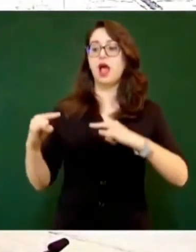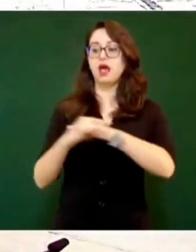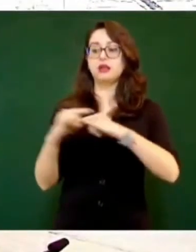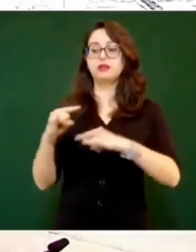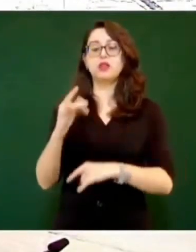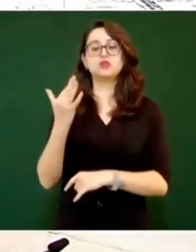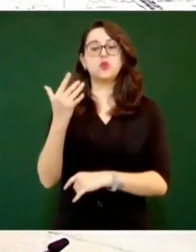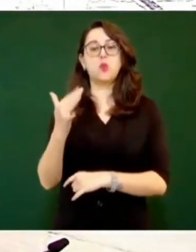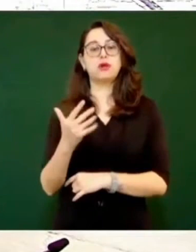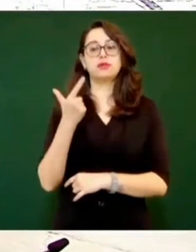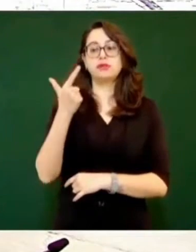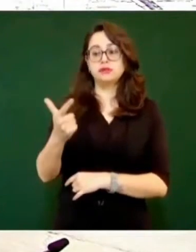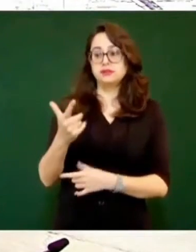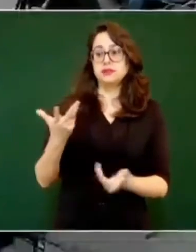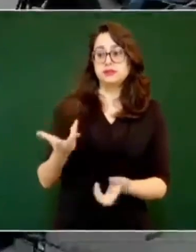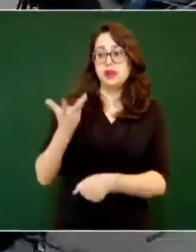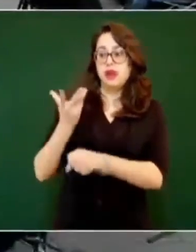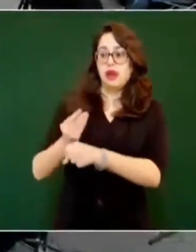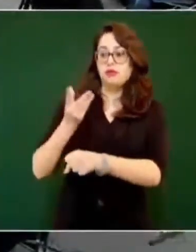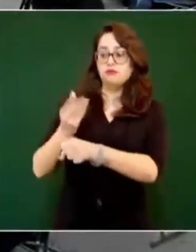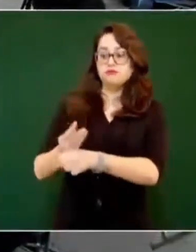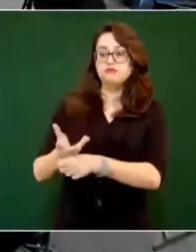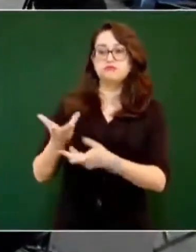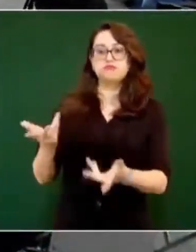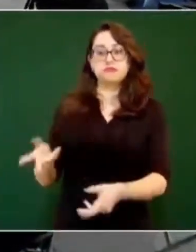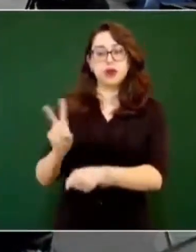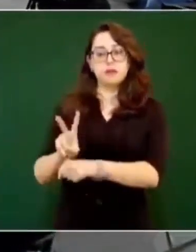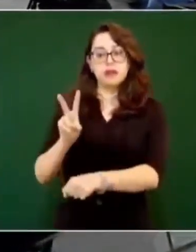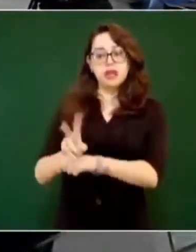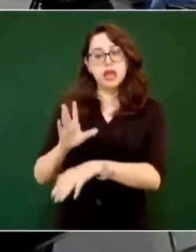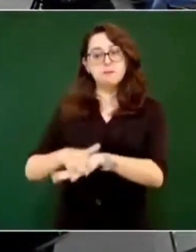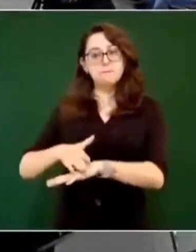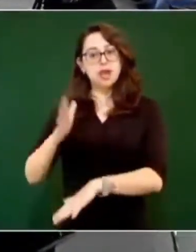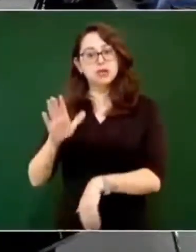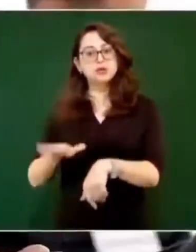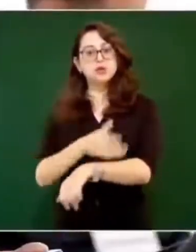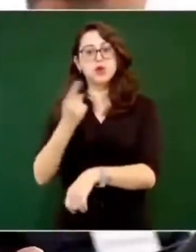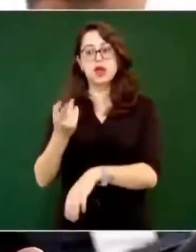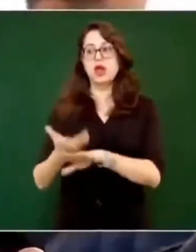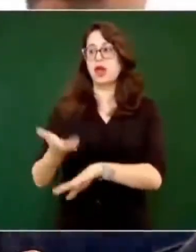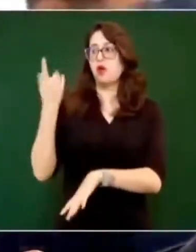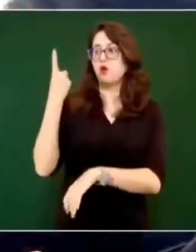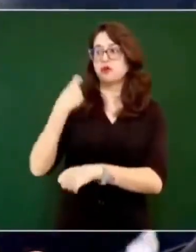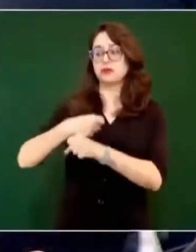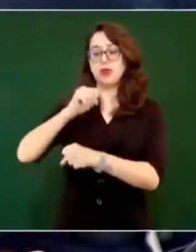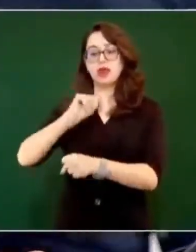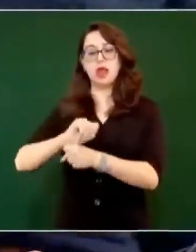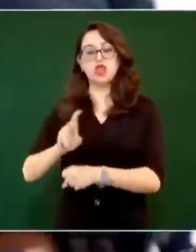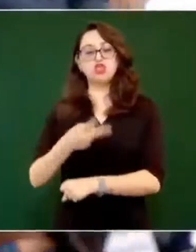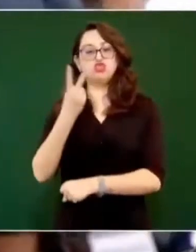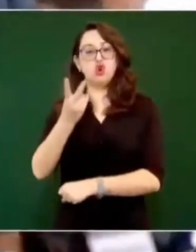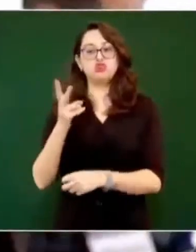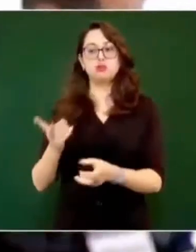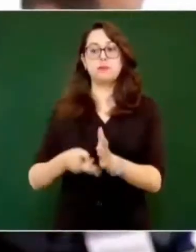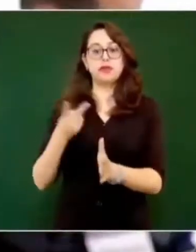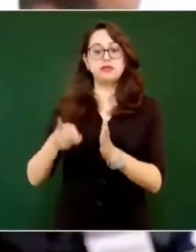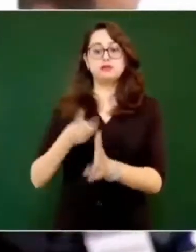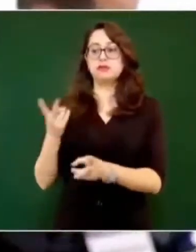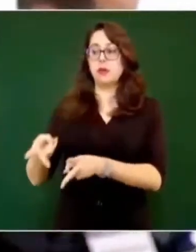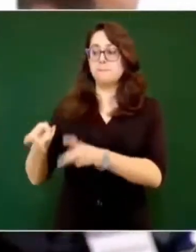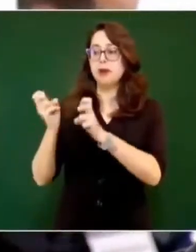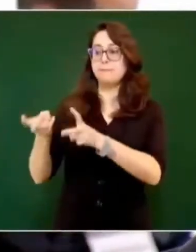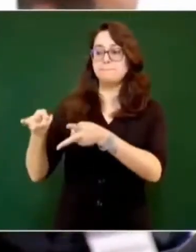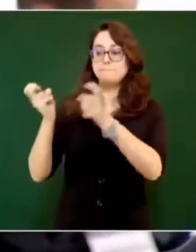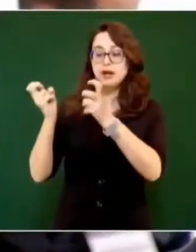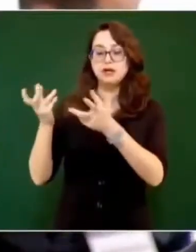semana pasada se reportaron dos asaltos, las personas fueron asaltadas, transportistas en el Estado de México, pero llegaron aquí